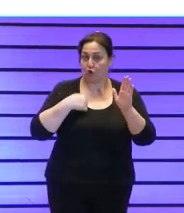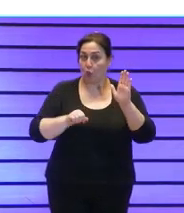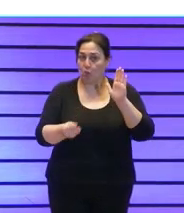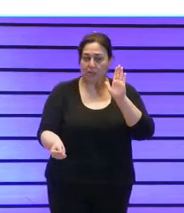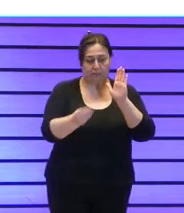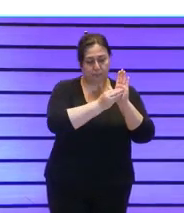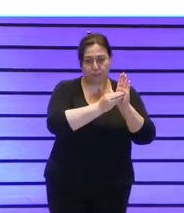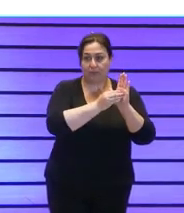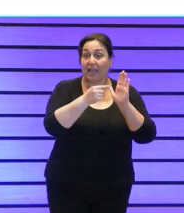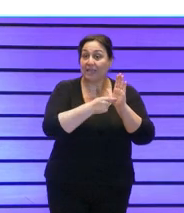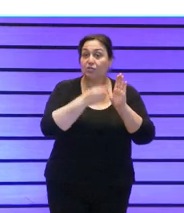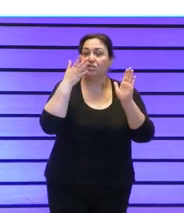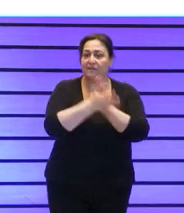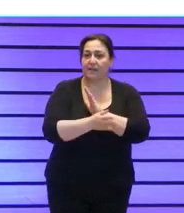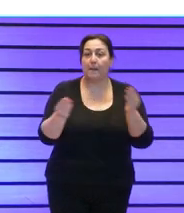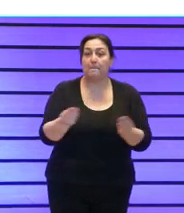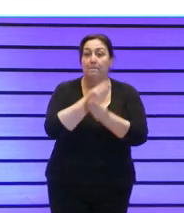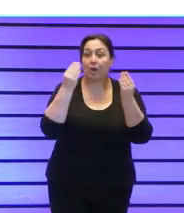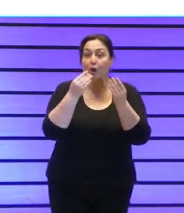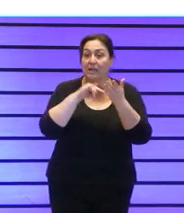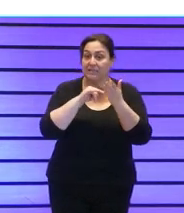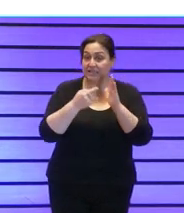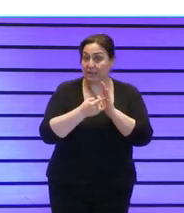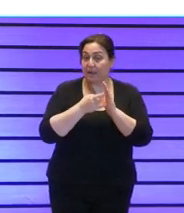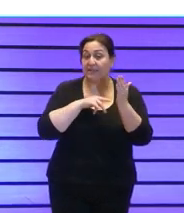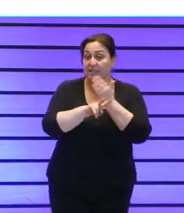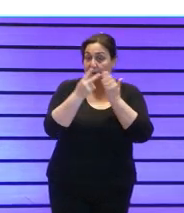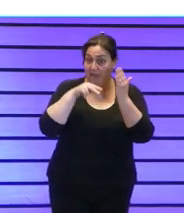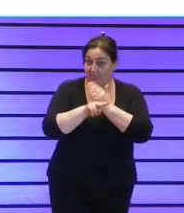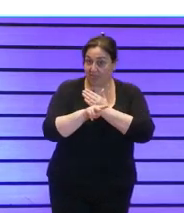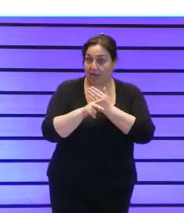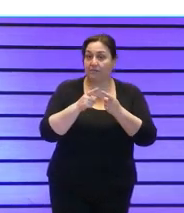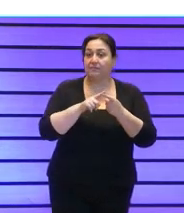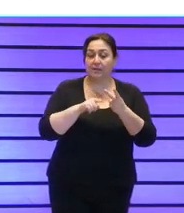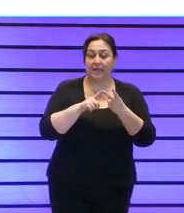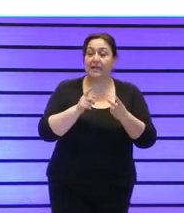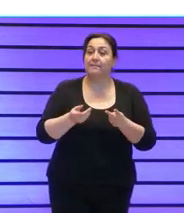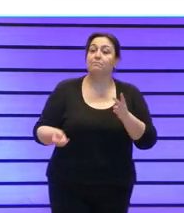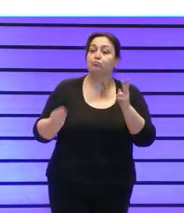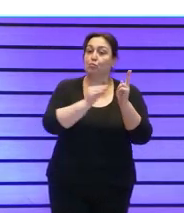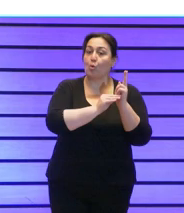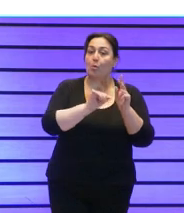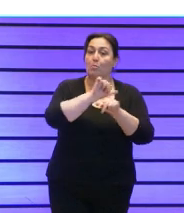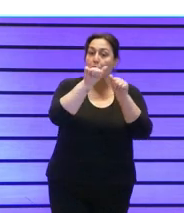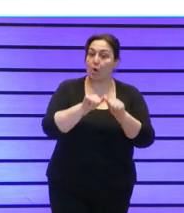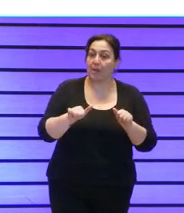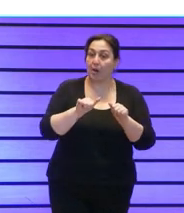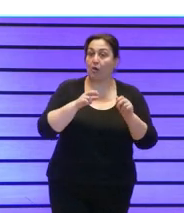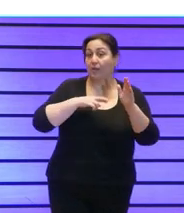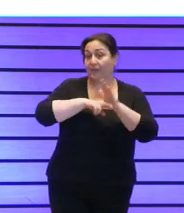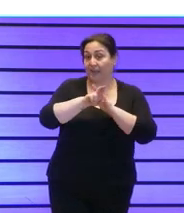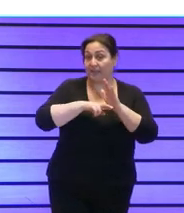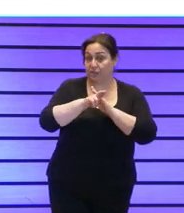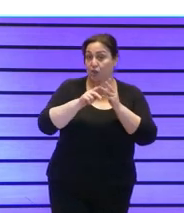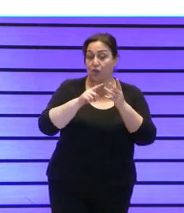suponía mejorar el sistema de gestión de transparencia implementar un modelo de gestión de compliance y la